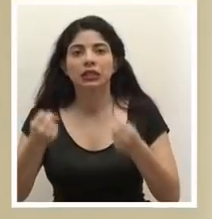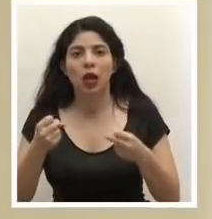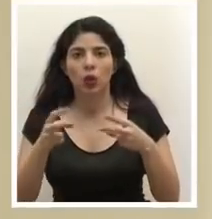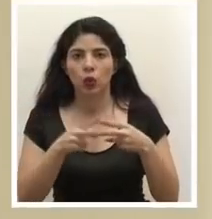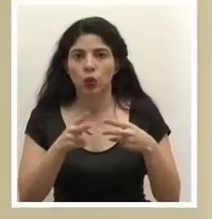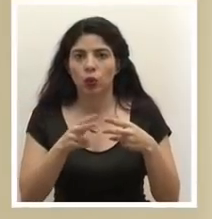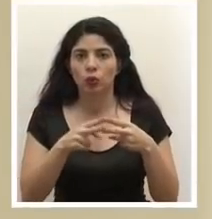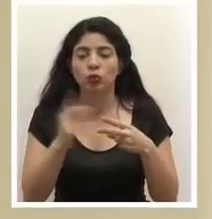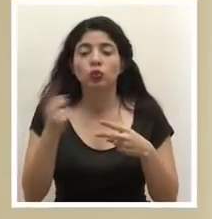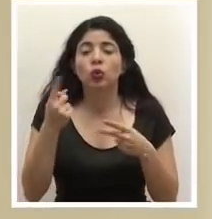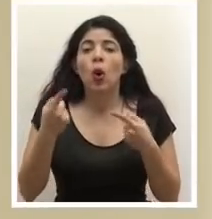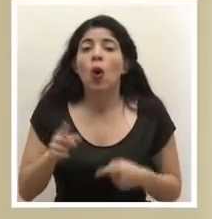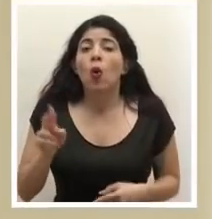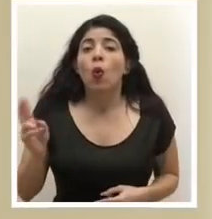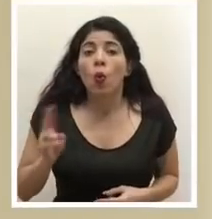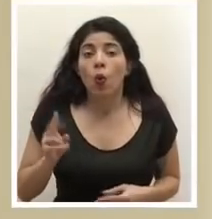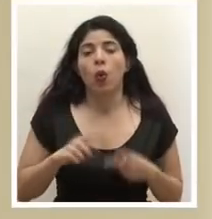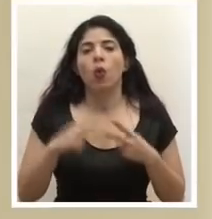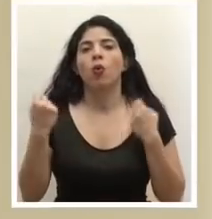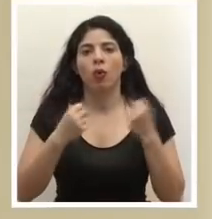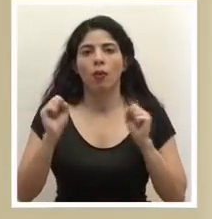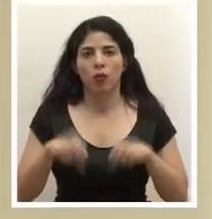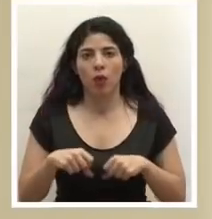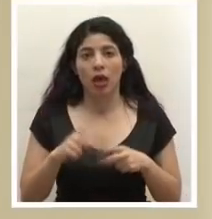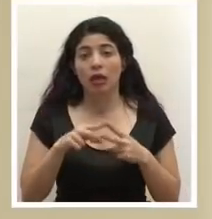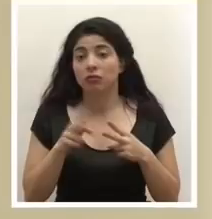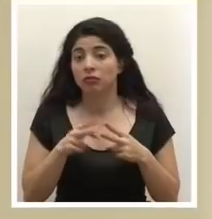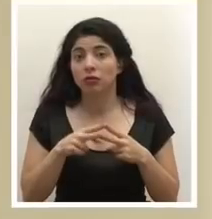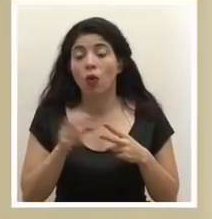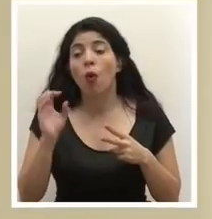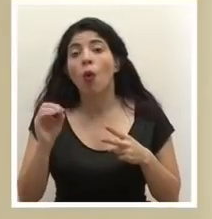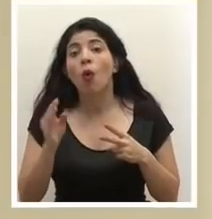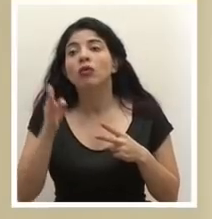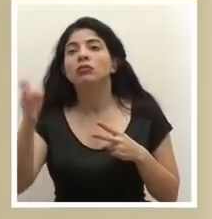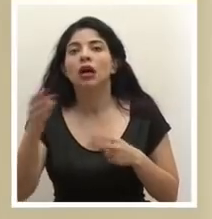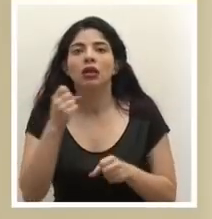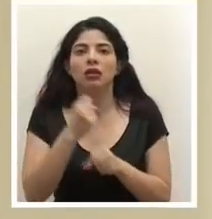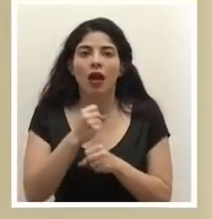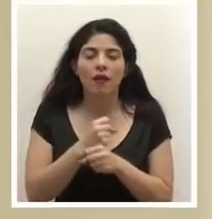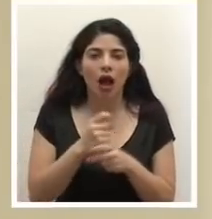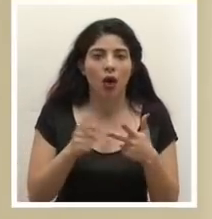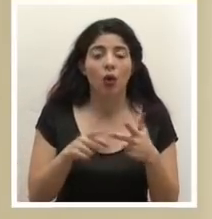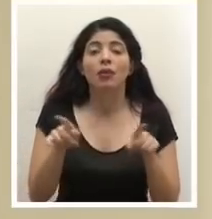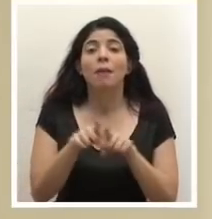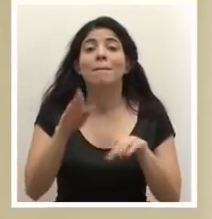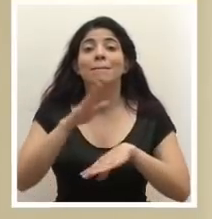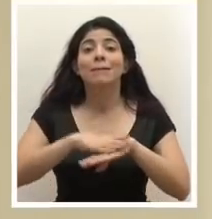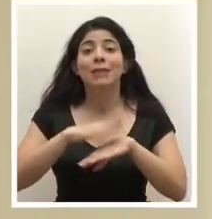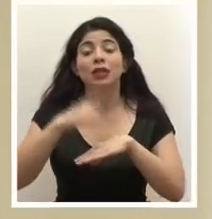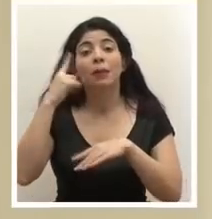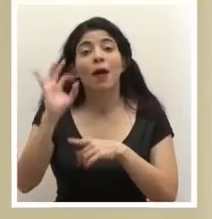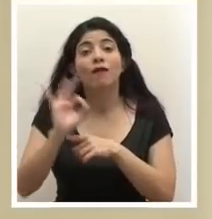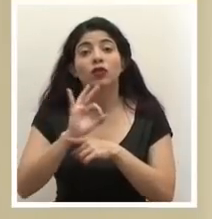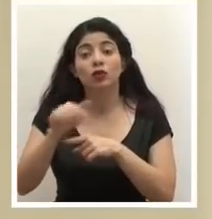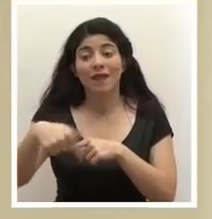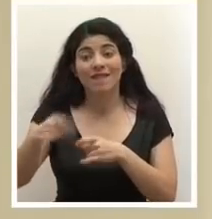situaciones de suma urgencia o bien para desplazarse a lugares de trabajo, se suspenden permisos sanitarios de funcionamiento